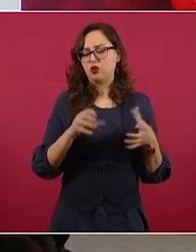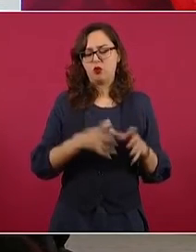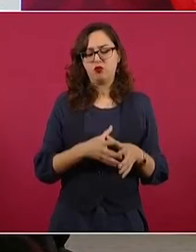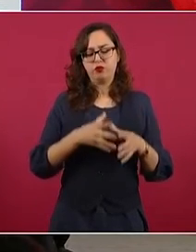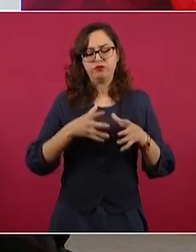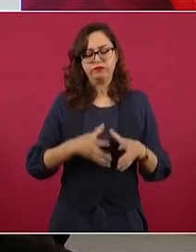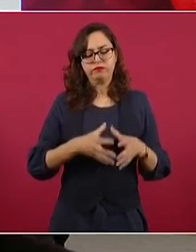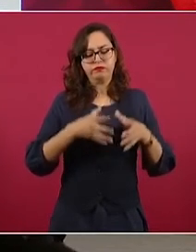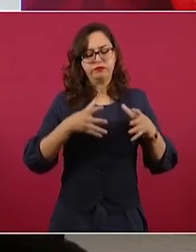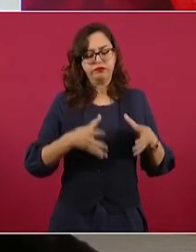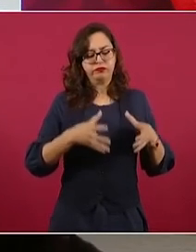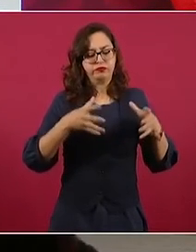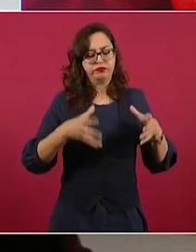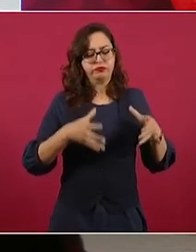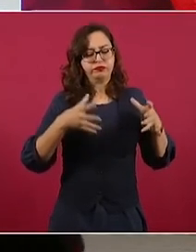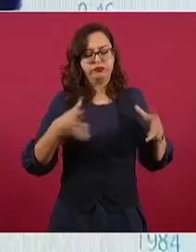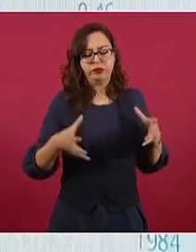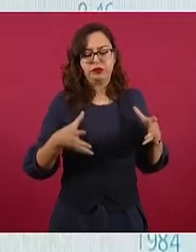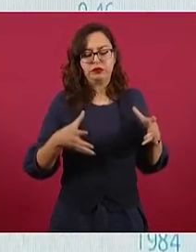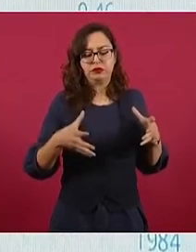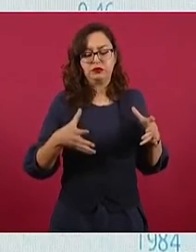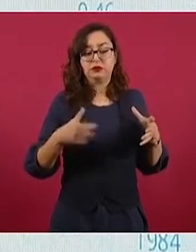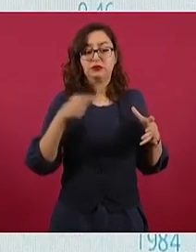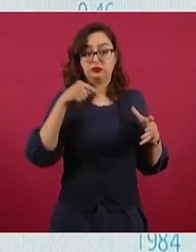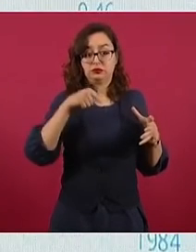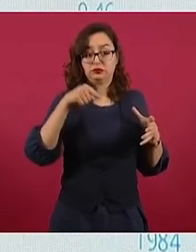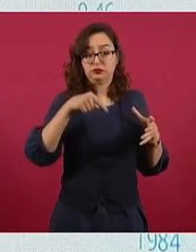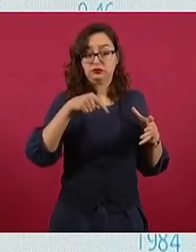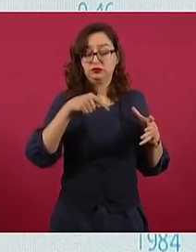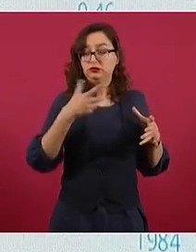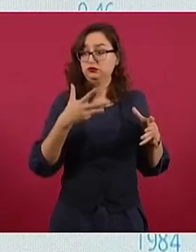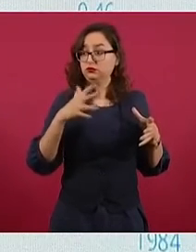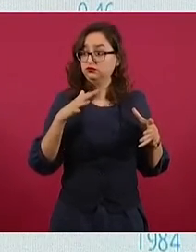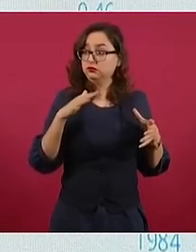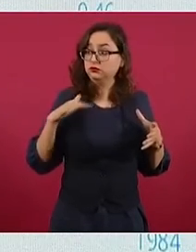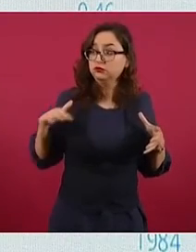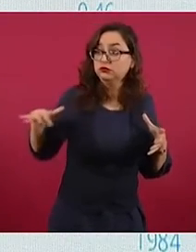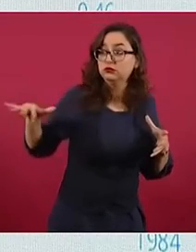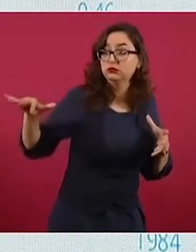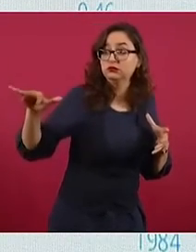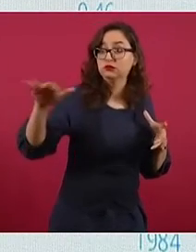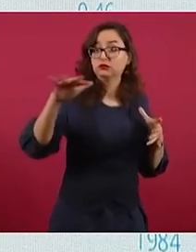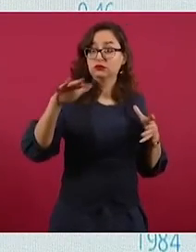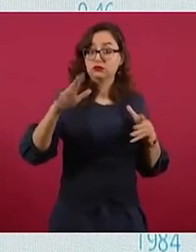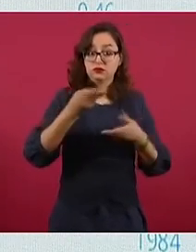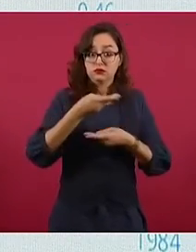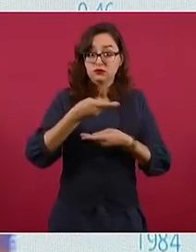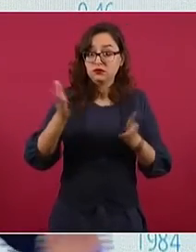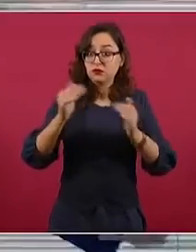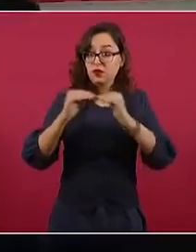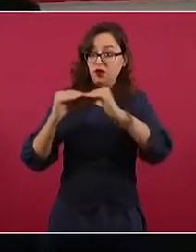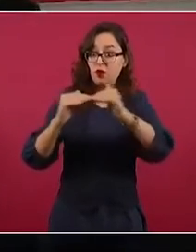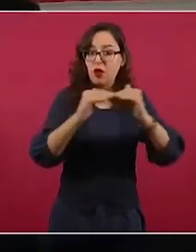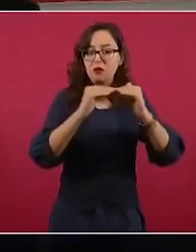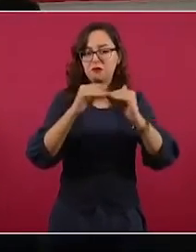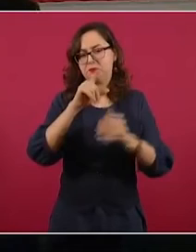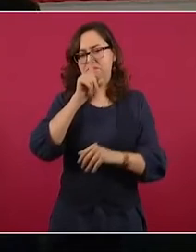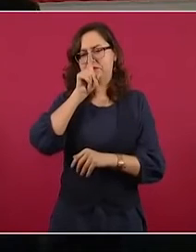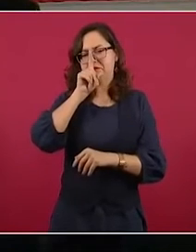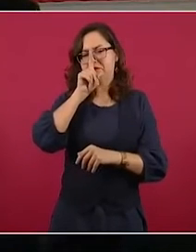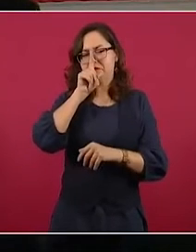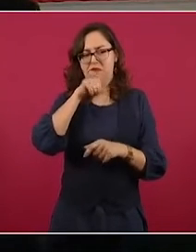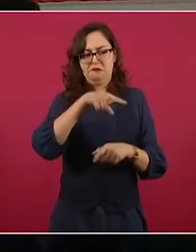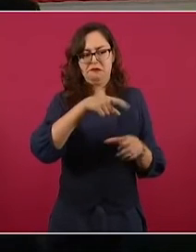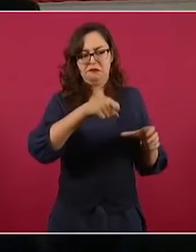pero no significa necesariamente que se distribuya. Entonces, en el tiempo que